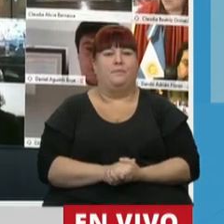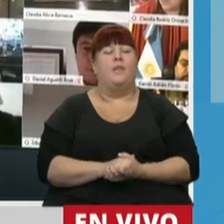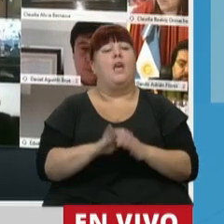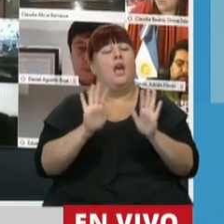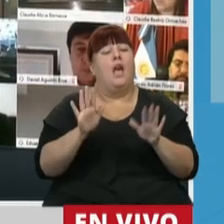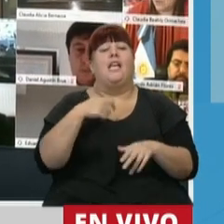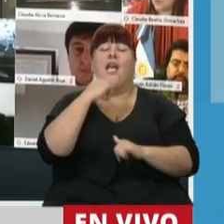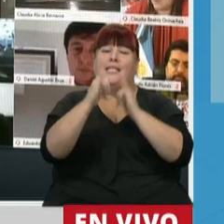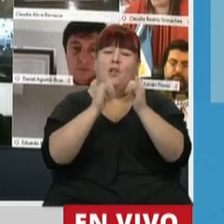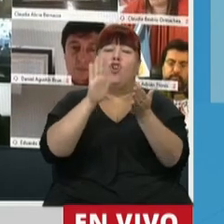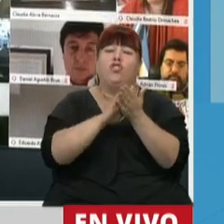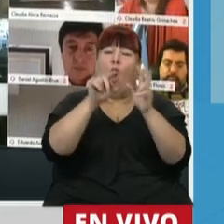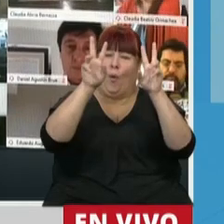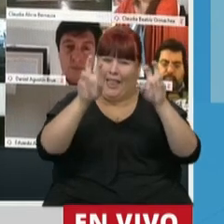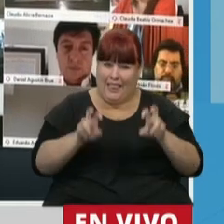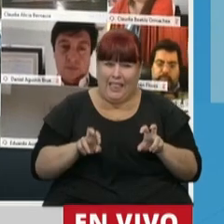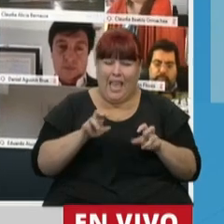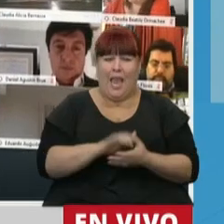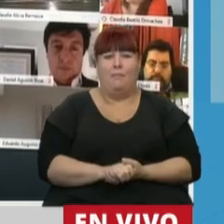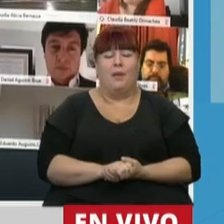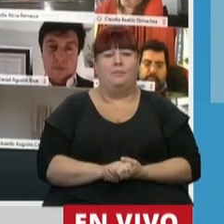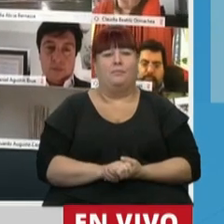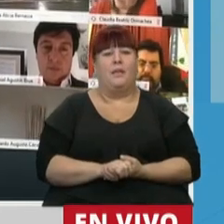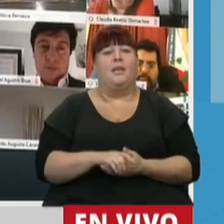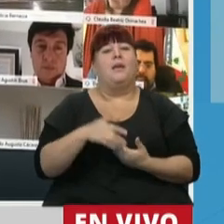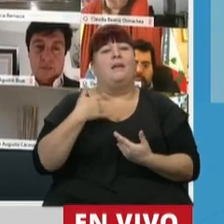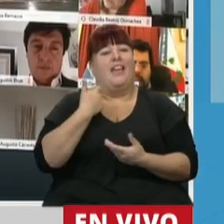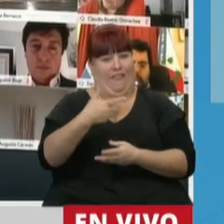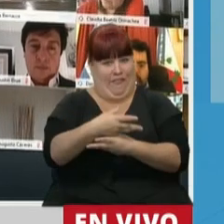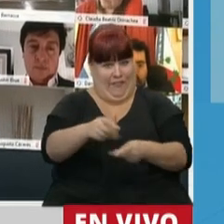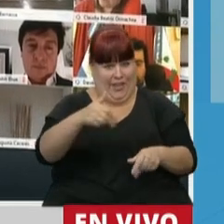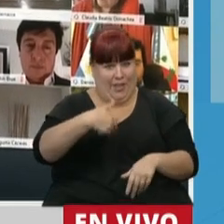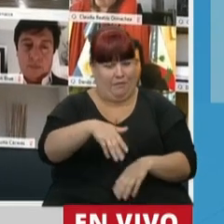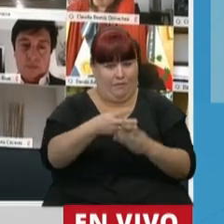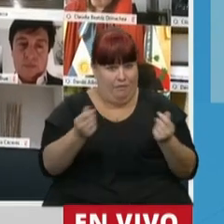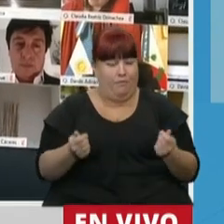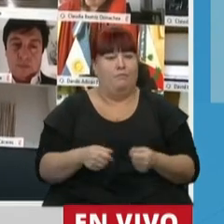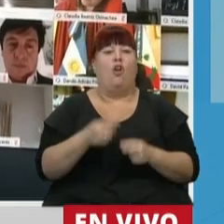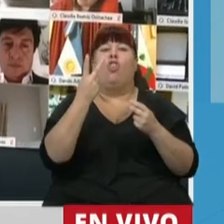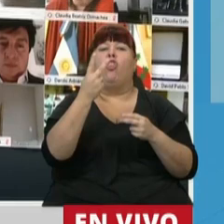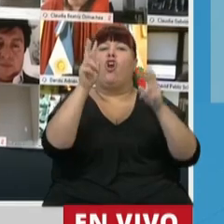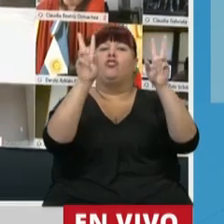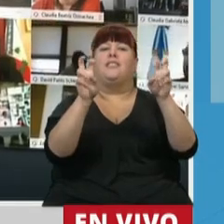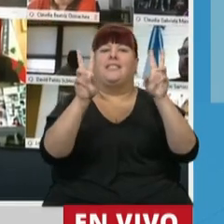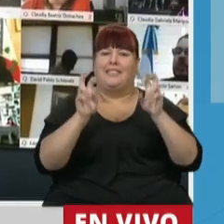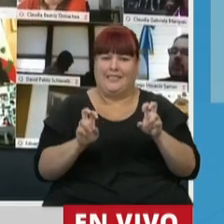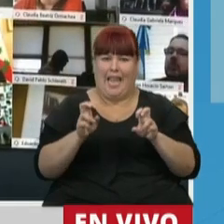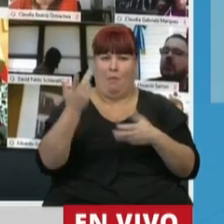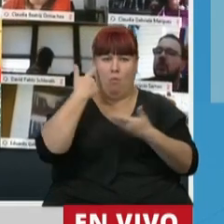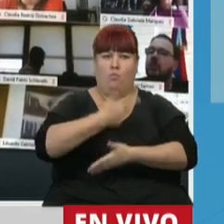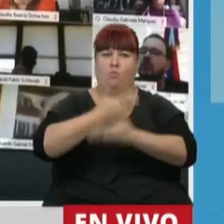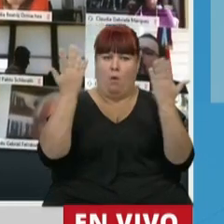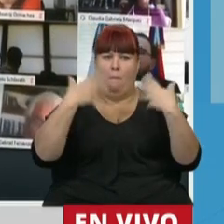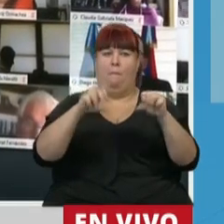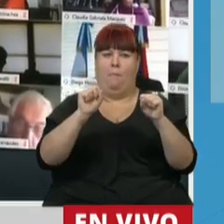Ahora, cuando hablamos de estas cosas y para ir ya terminando, dos cuestiones que salieron a la